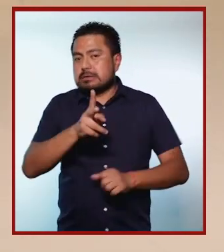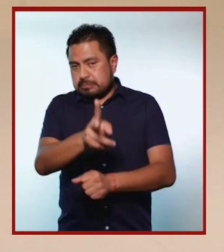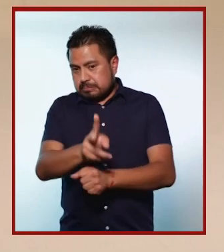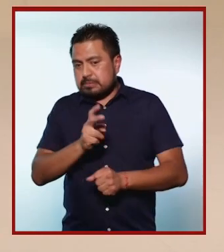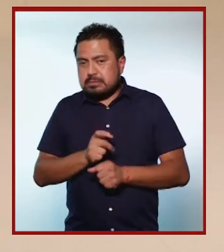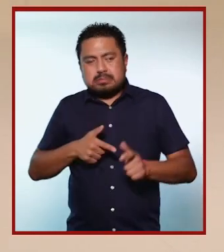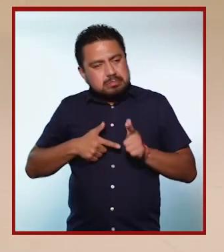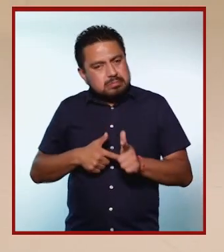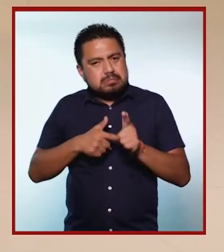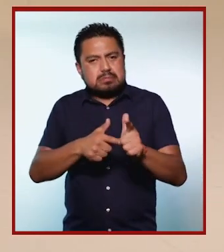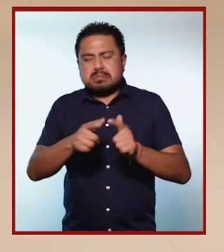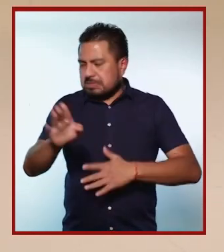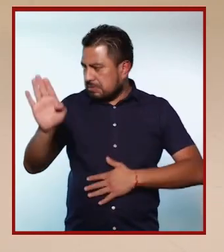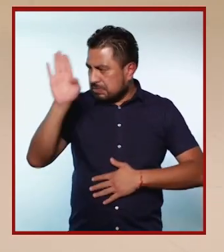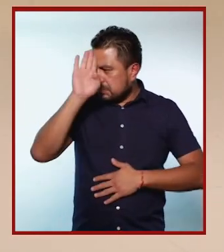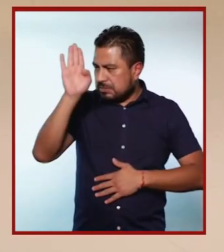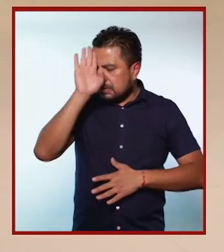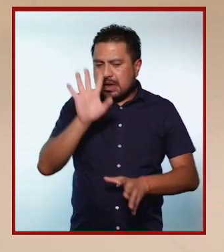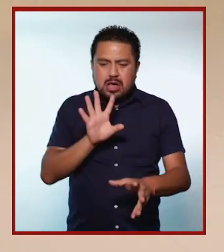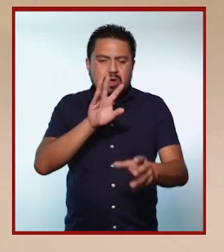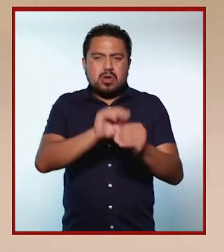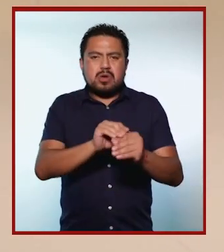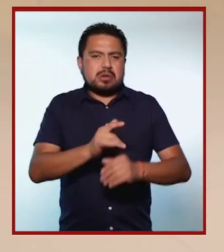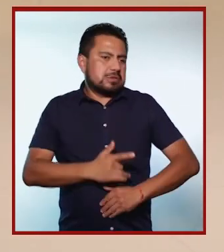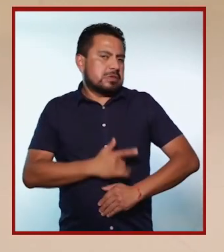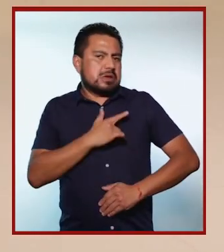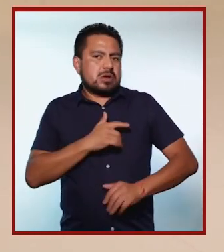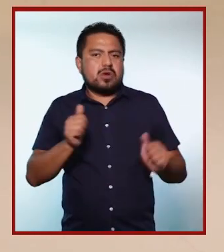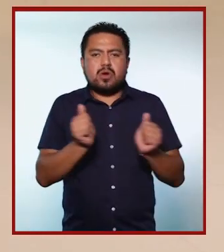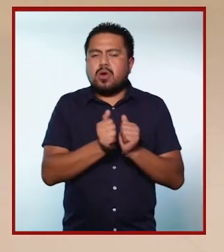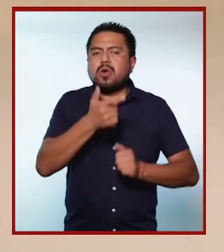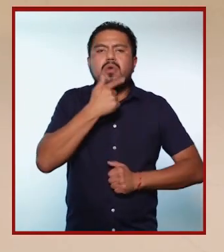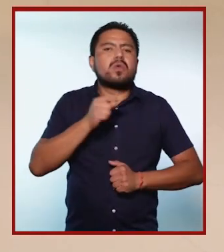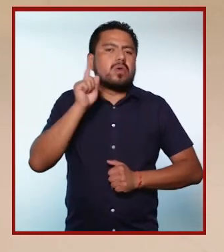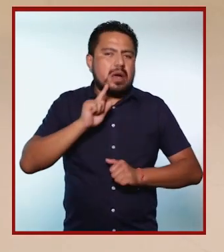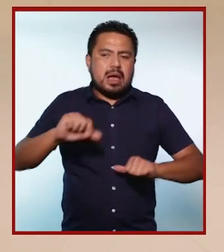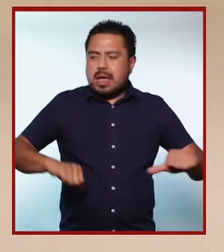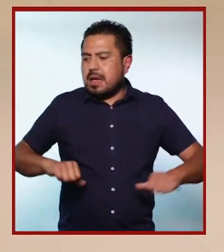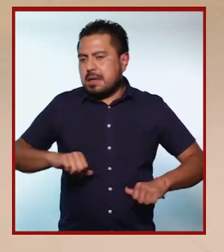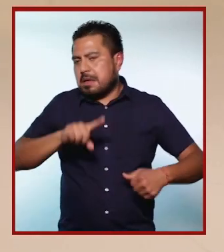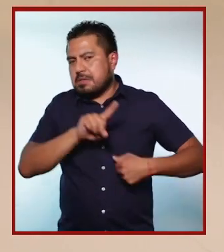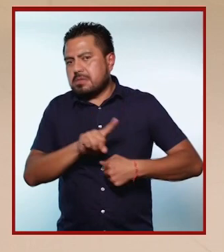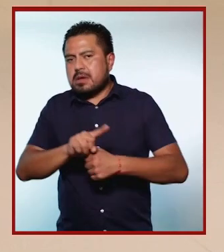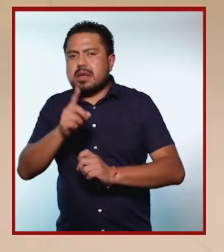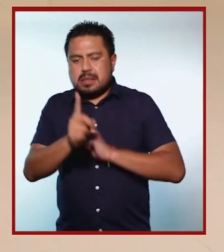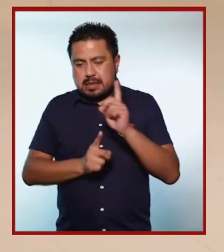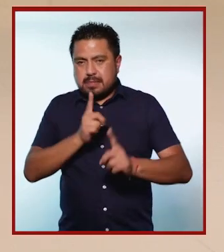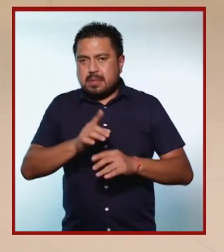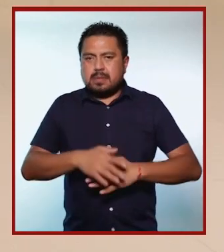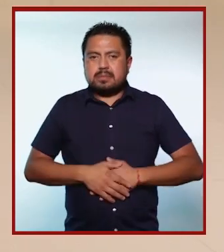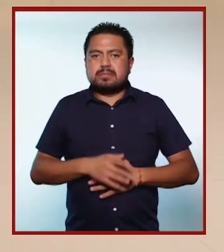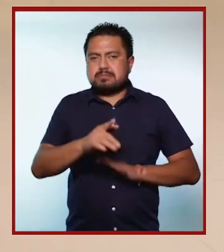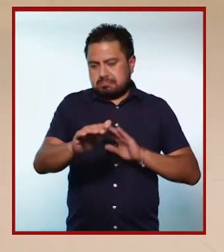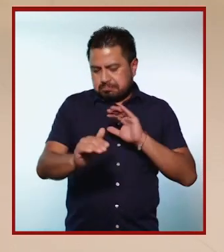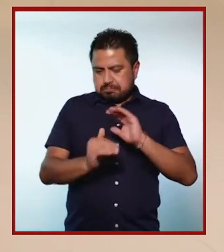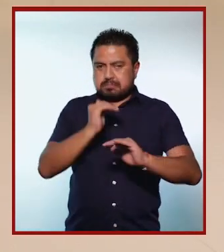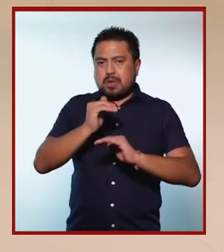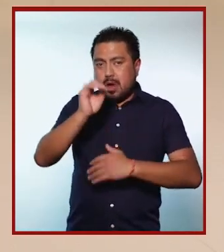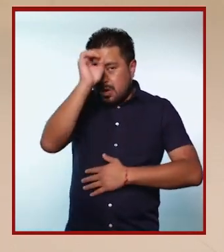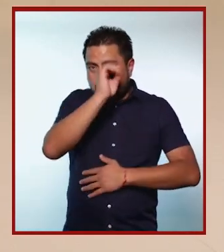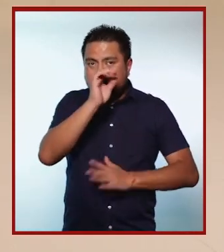y los invito a que continúen reflexionando e incluyendo las perspectivas de género en sus actividades diarias y en el deporte.